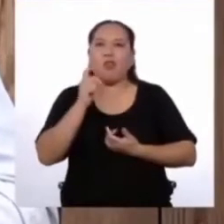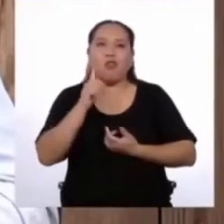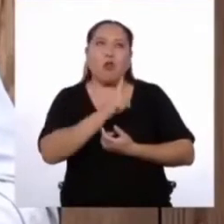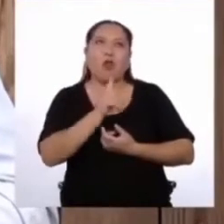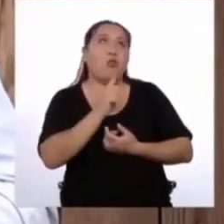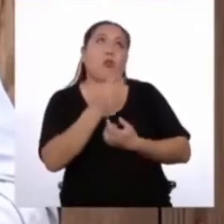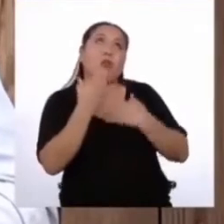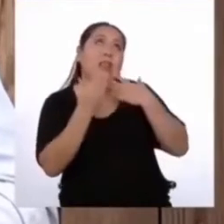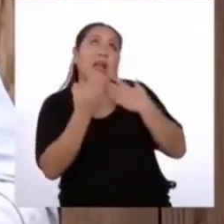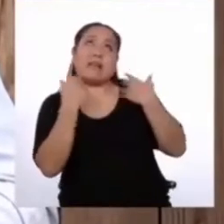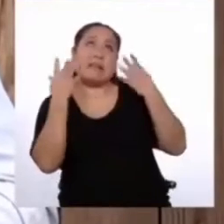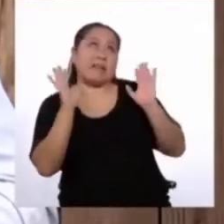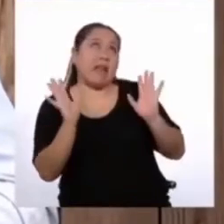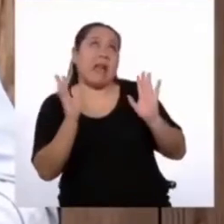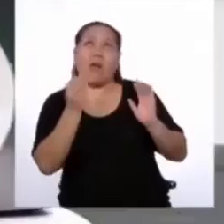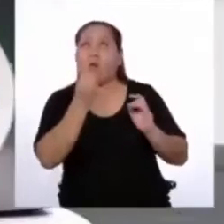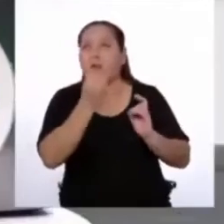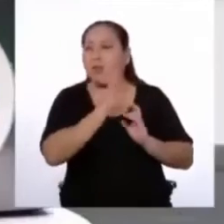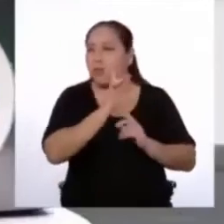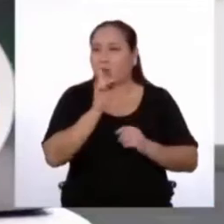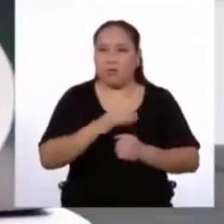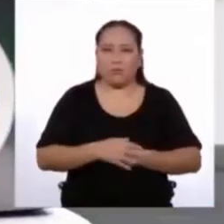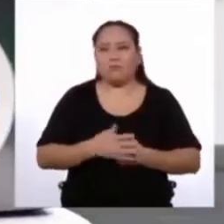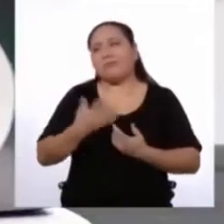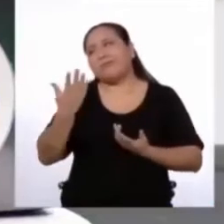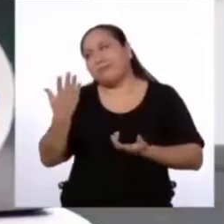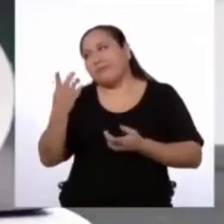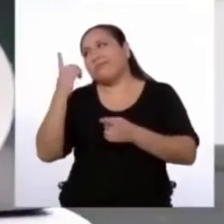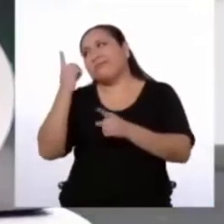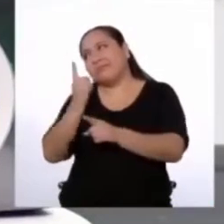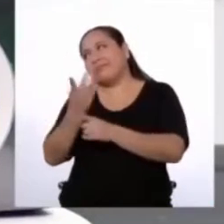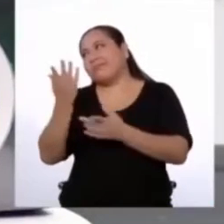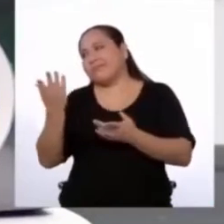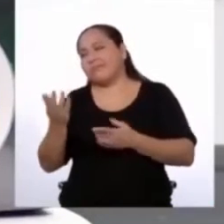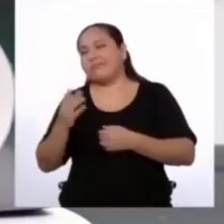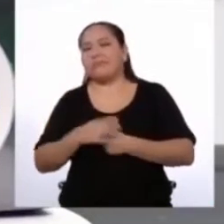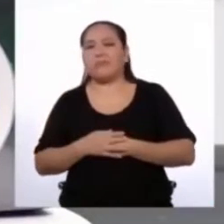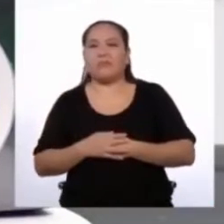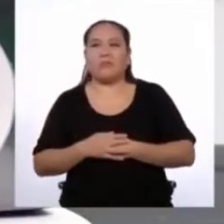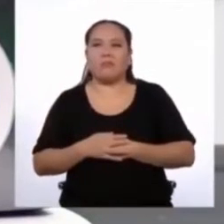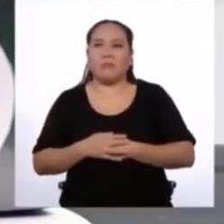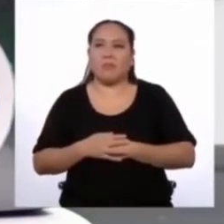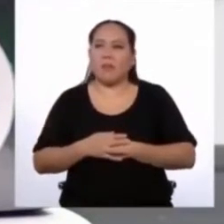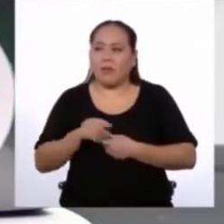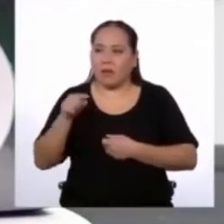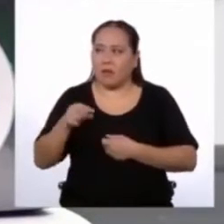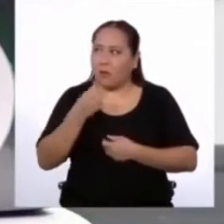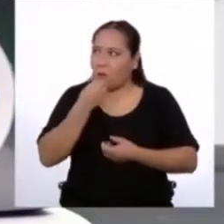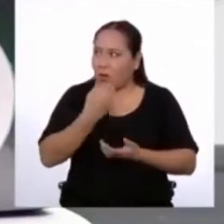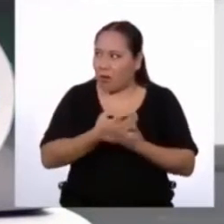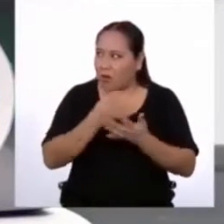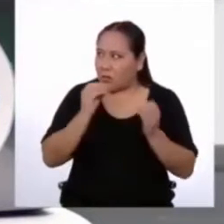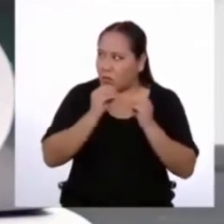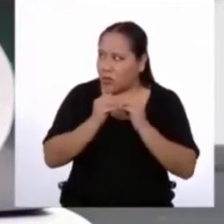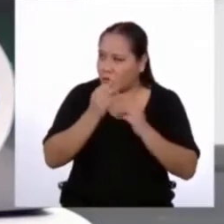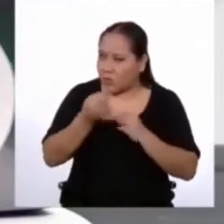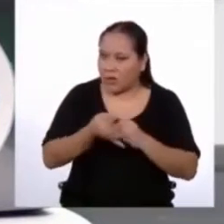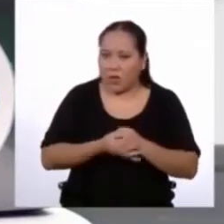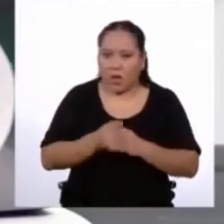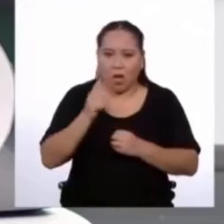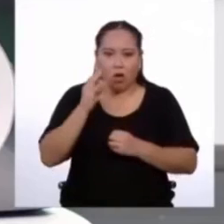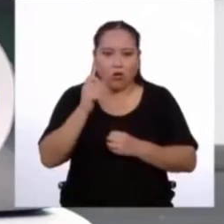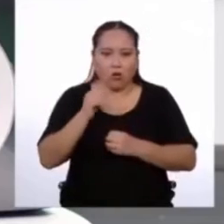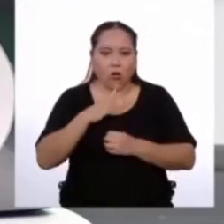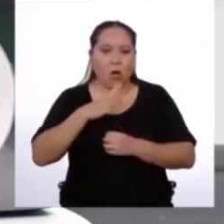decir, no gracias, Jonathan, ya cené. Exactamente. Aunque esa sería una buena solución, ¿no? Que Totó